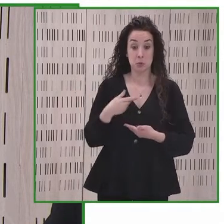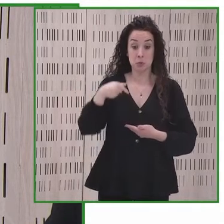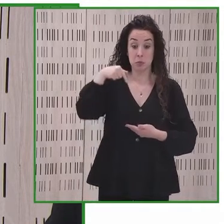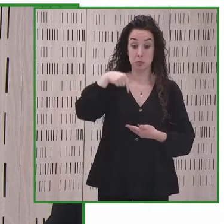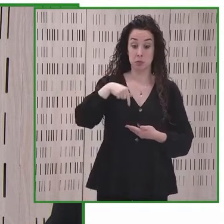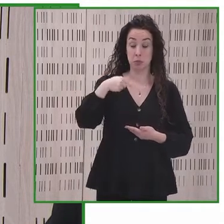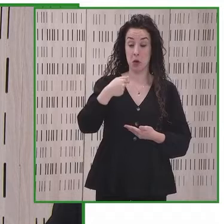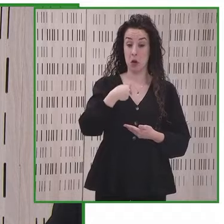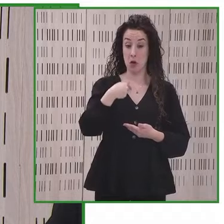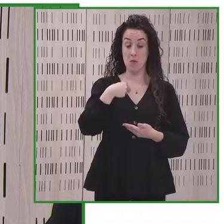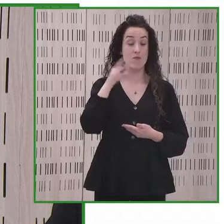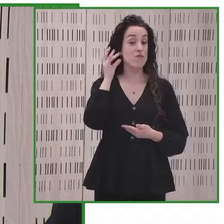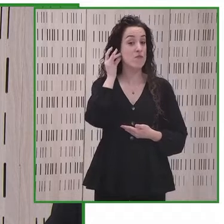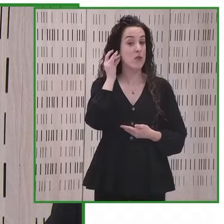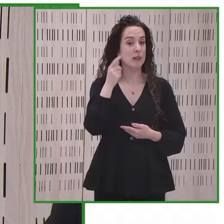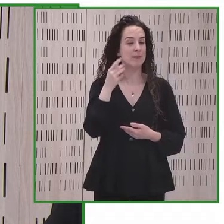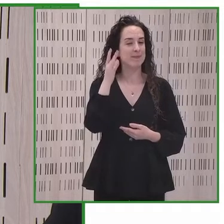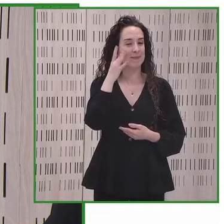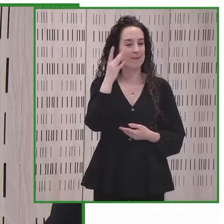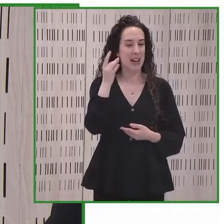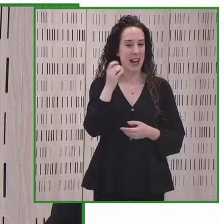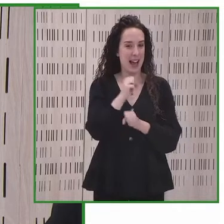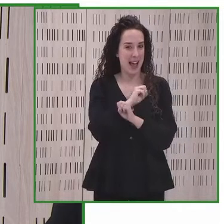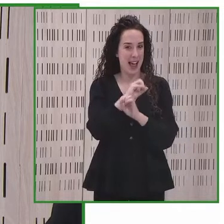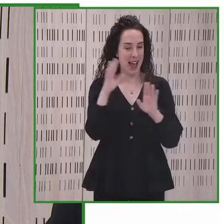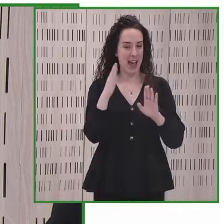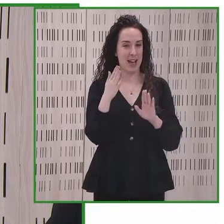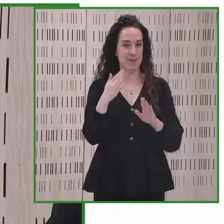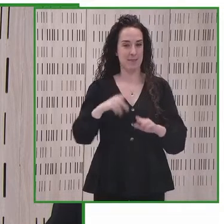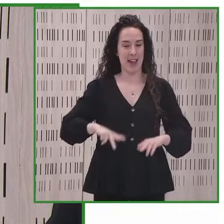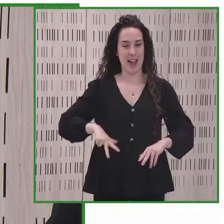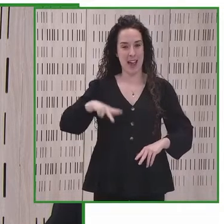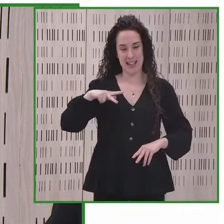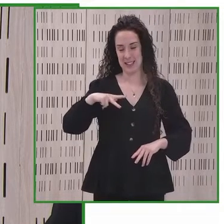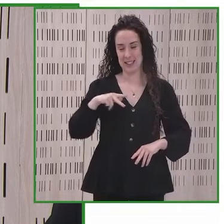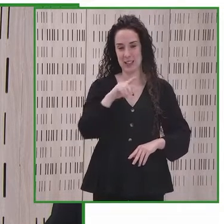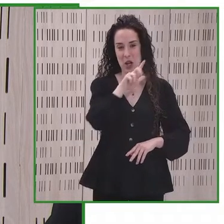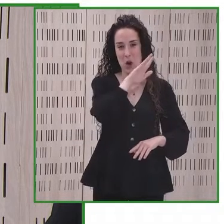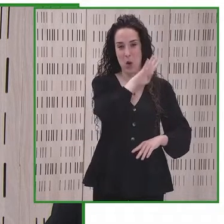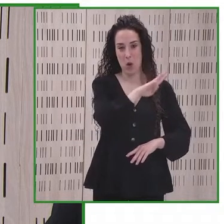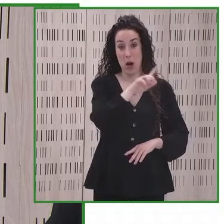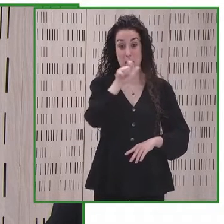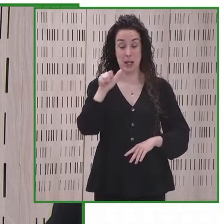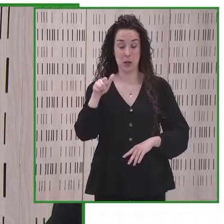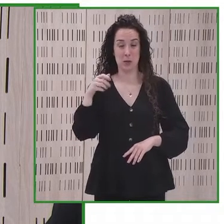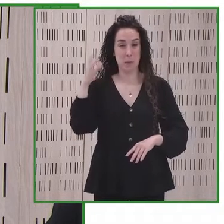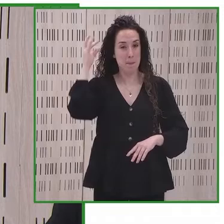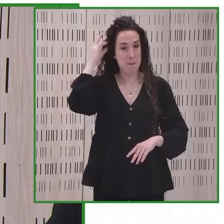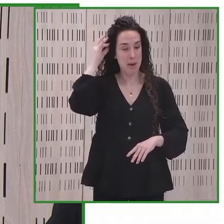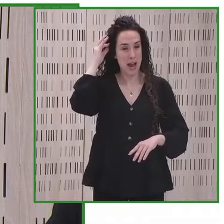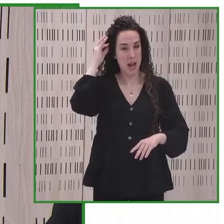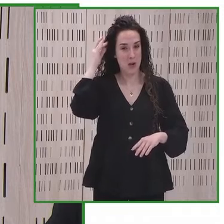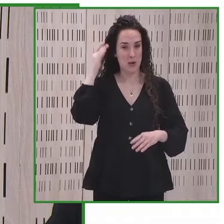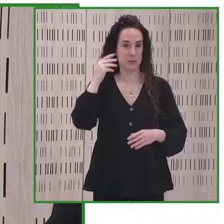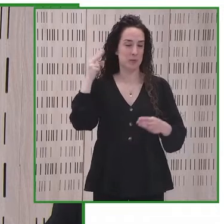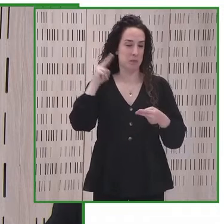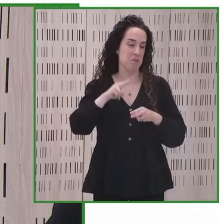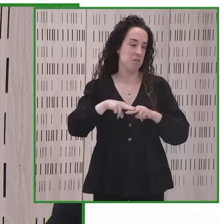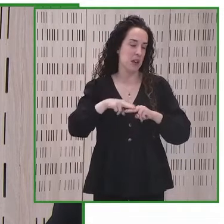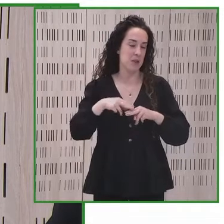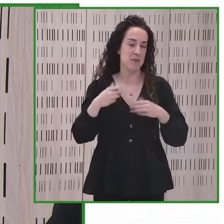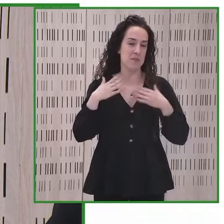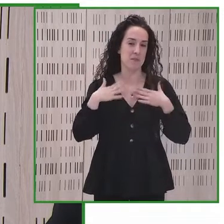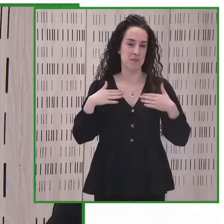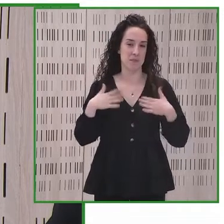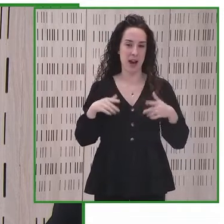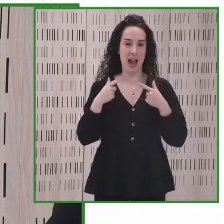de tez clara, tengo 41 años, tengo pelo castaño y visto con una camisa blanca. En primer